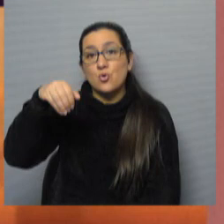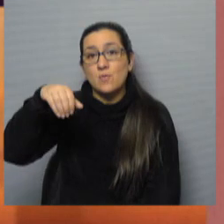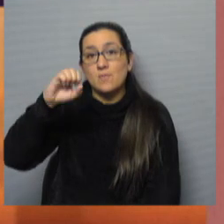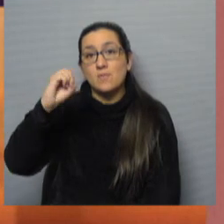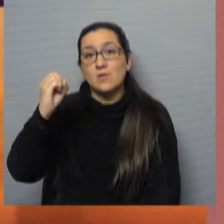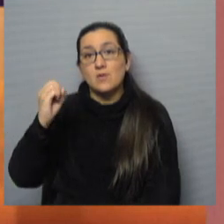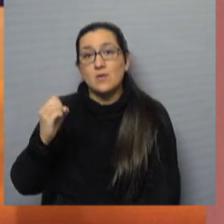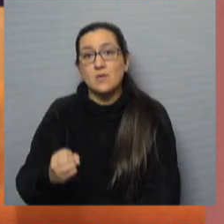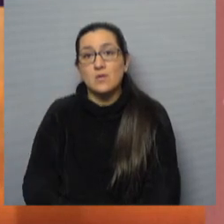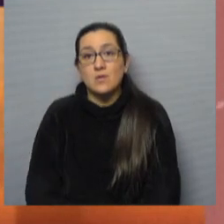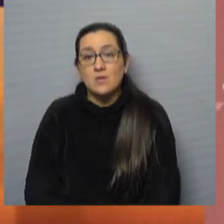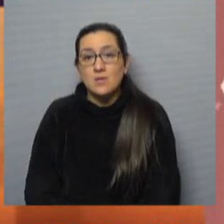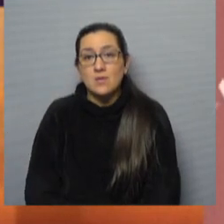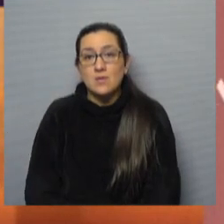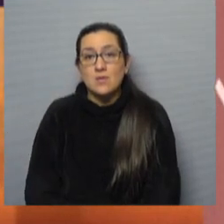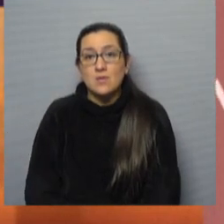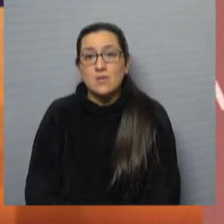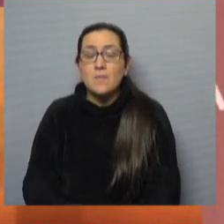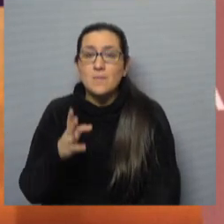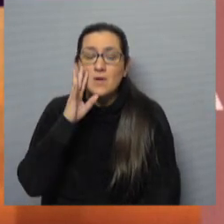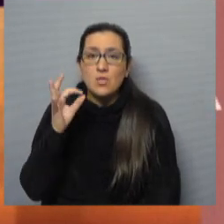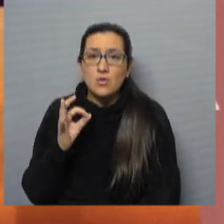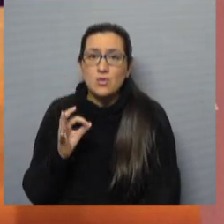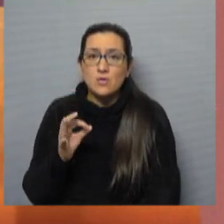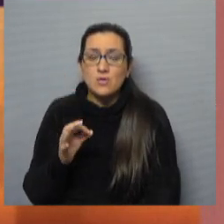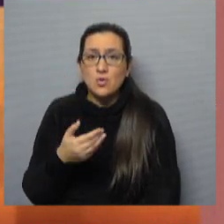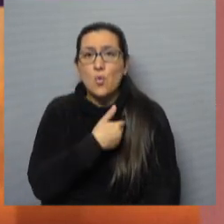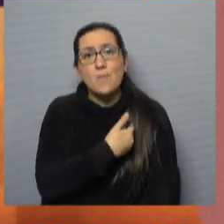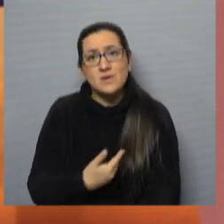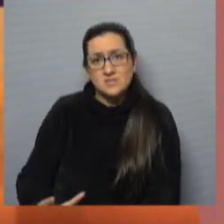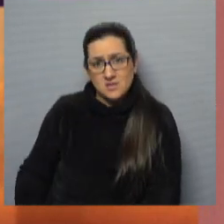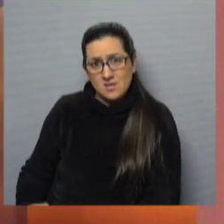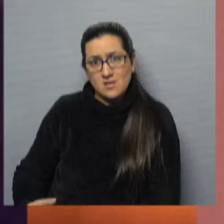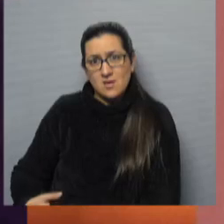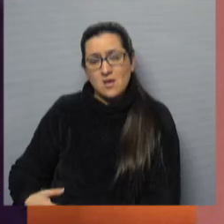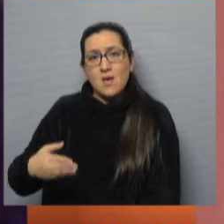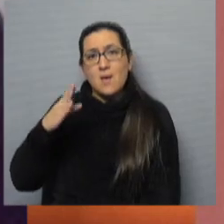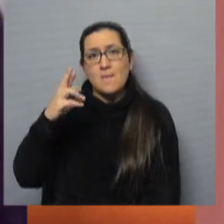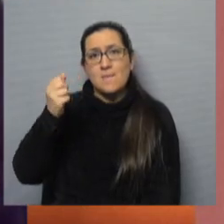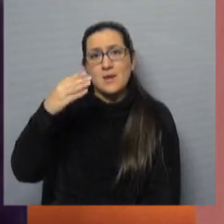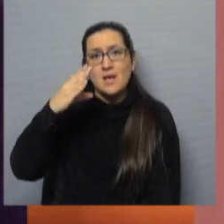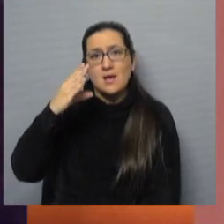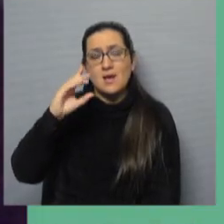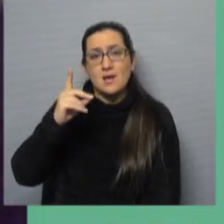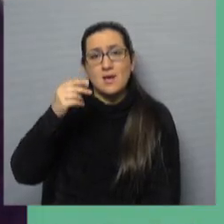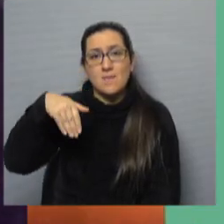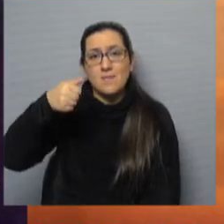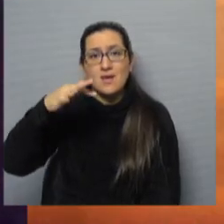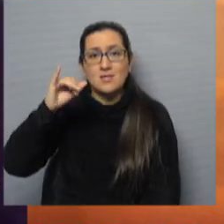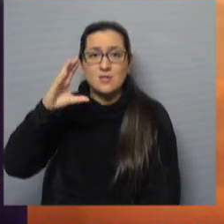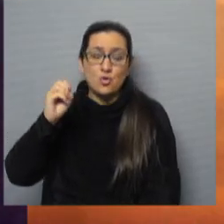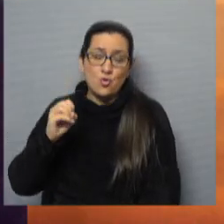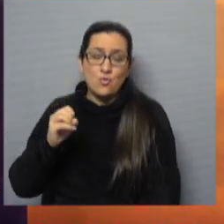agradecemos... Sí, perdóname. Perdón, sí, no, que un presidente pragmático va a tener muy en cuenta esto